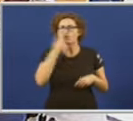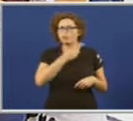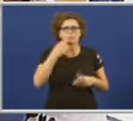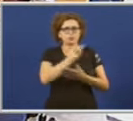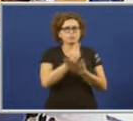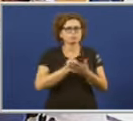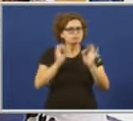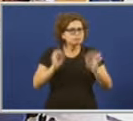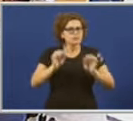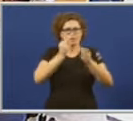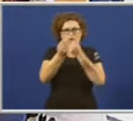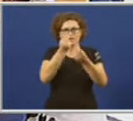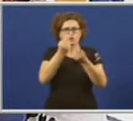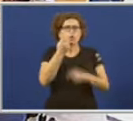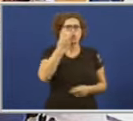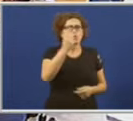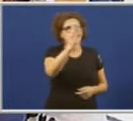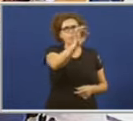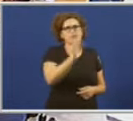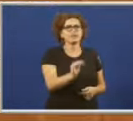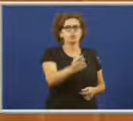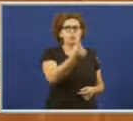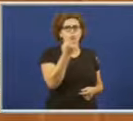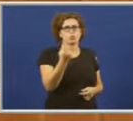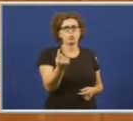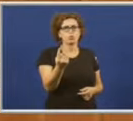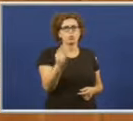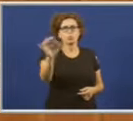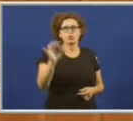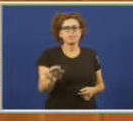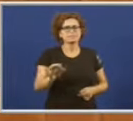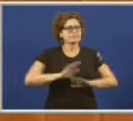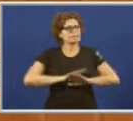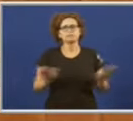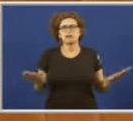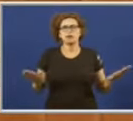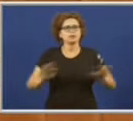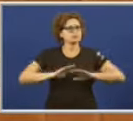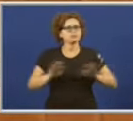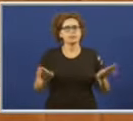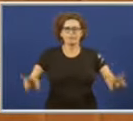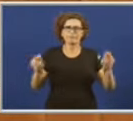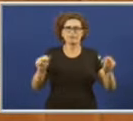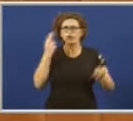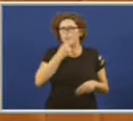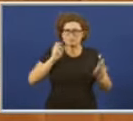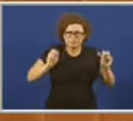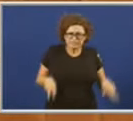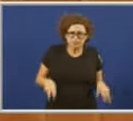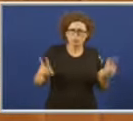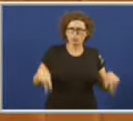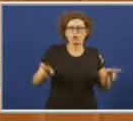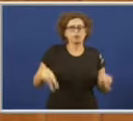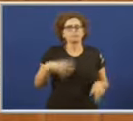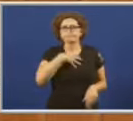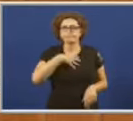concretos. O un porcento, o un porcento, basta xa de non se comprometer a nada. Hai